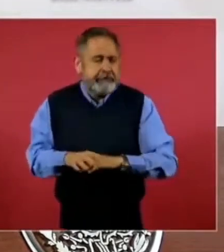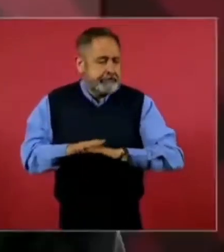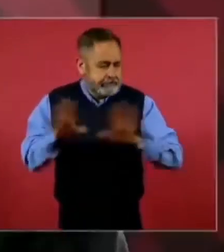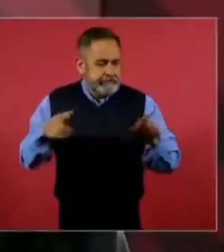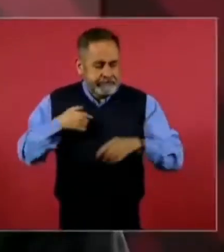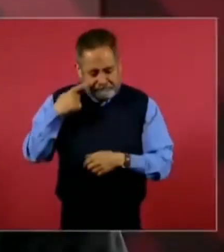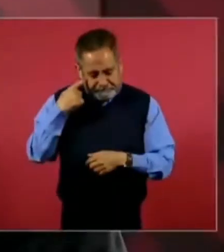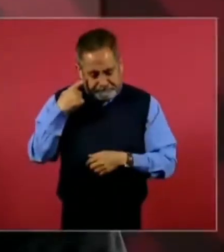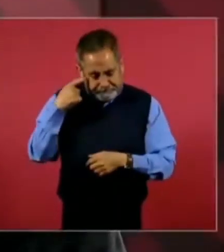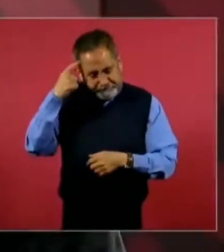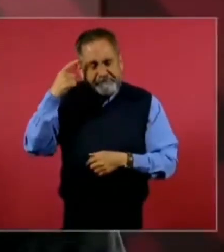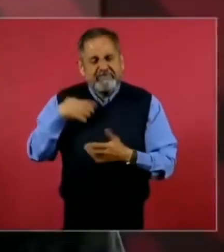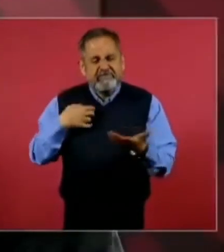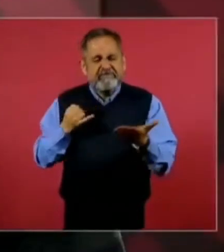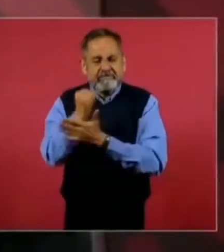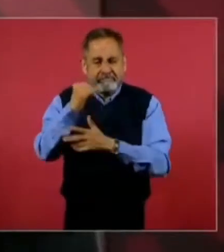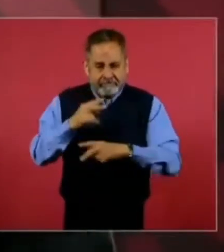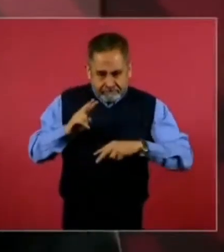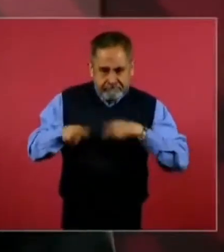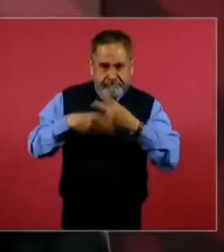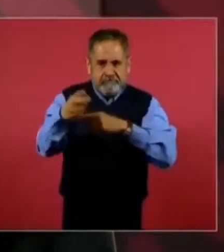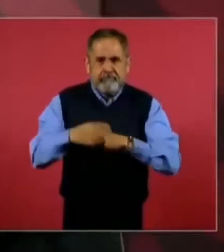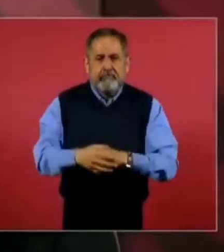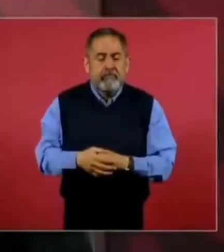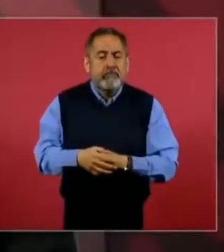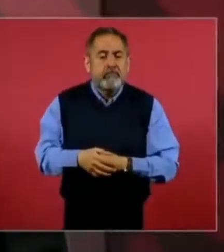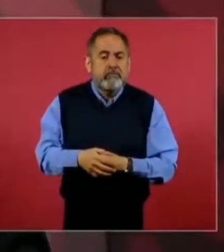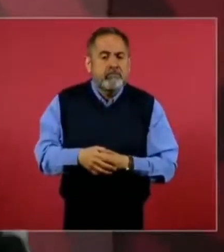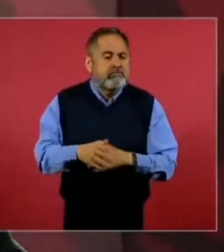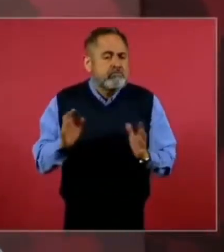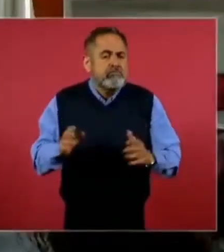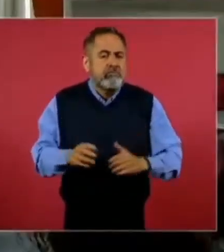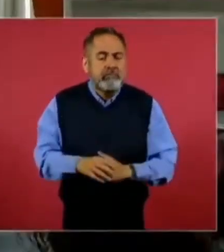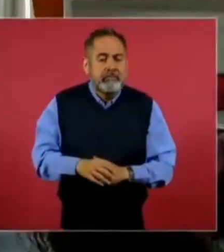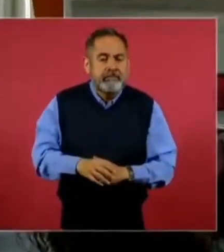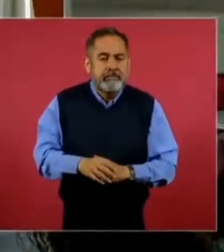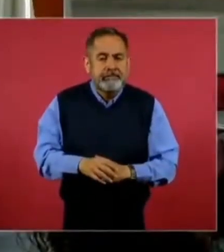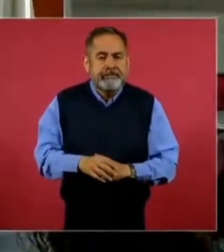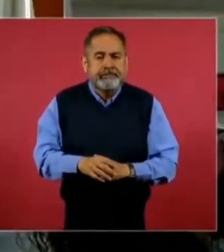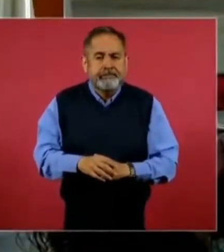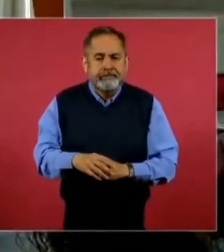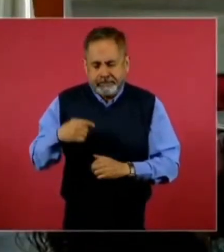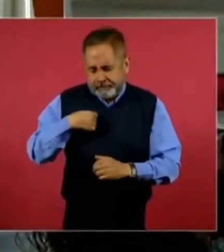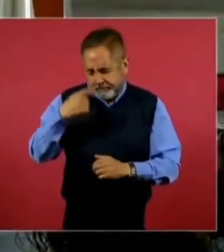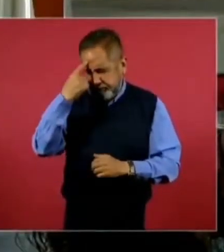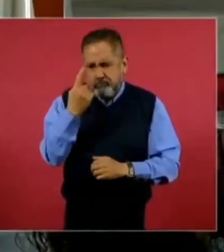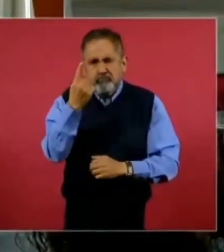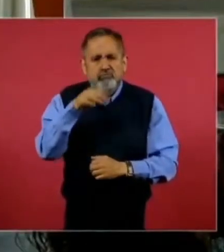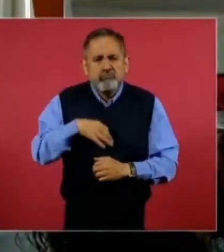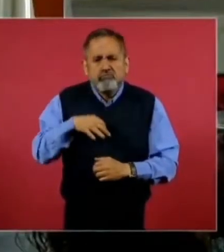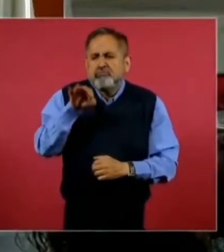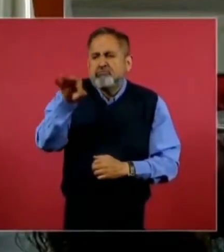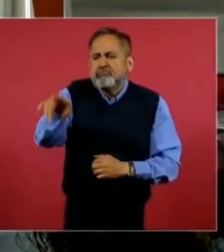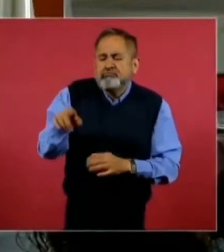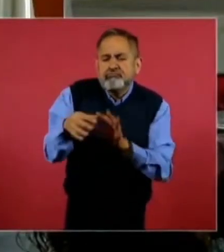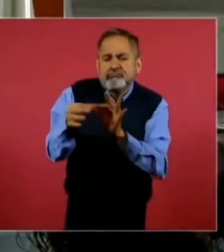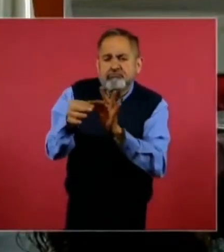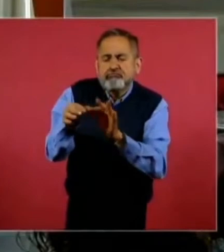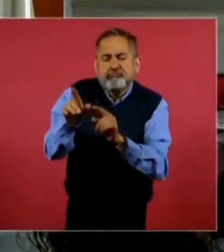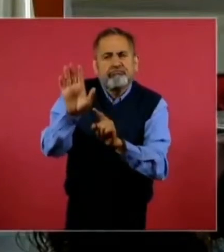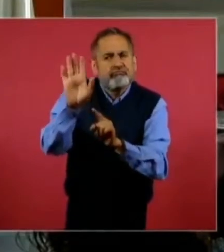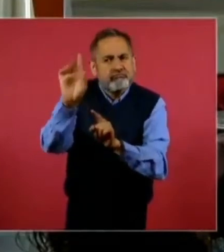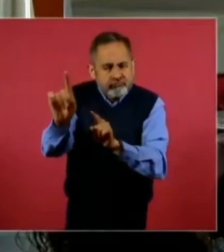Entonces, lo único que planteé fue que no se